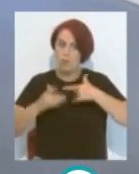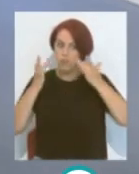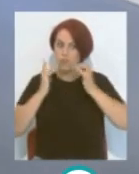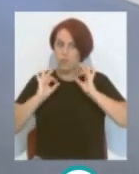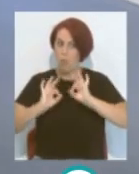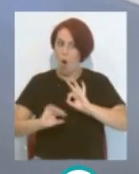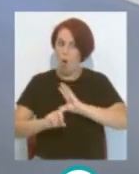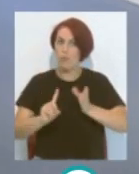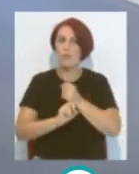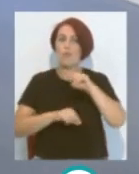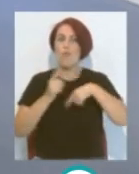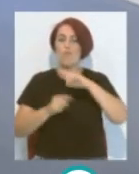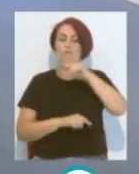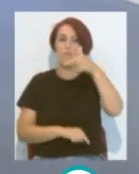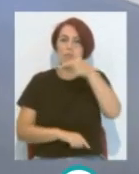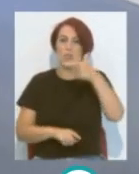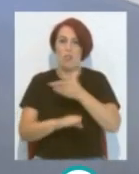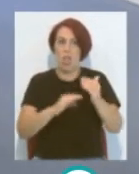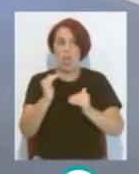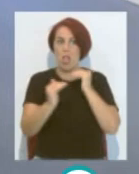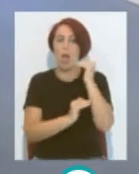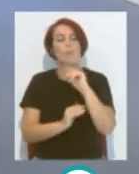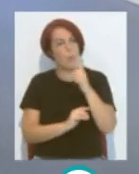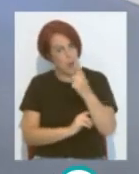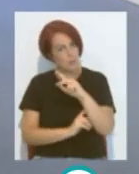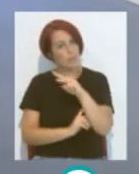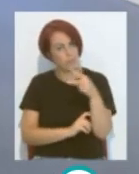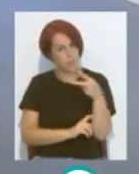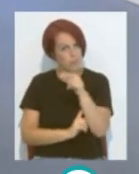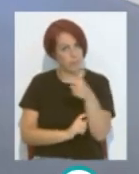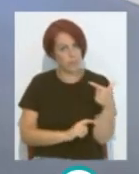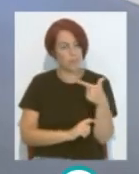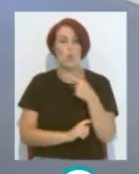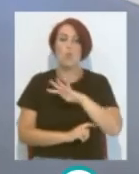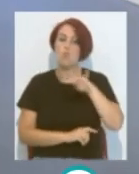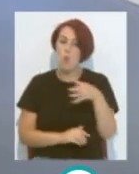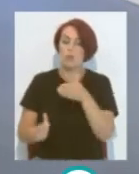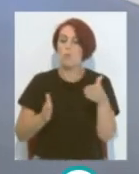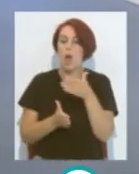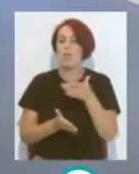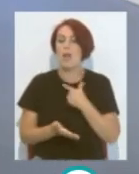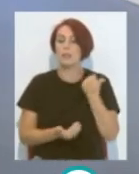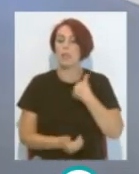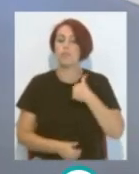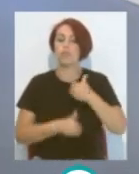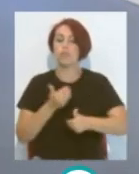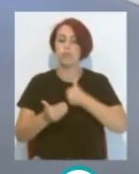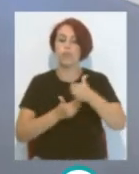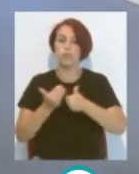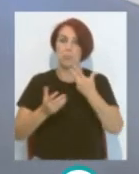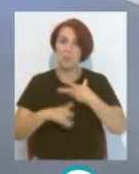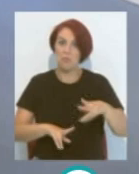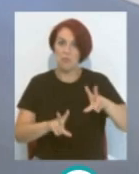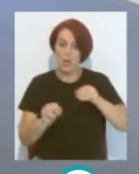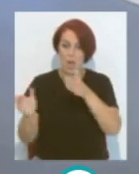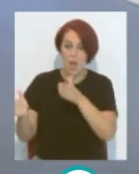a la primera división del fútbol español Primero a la segunda división, estar cuatro temporadas Y luego también esas cuatro temporadas